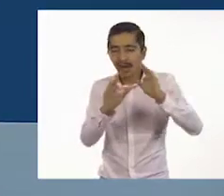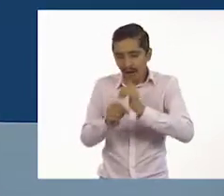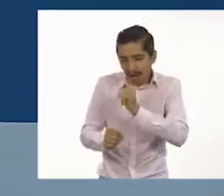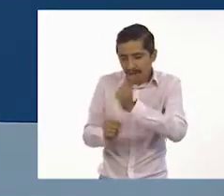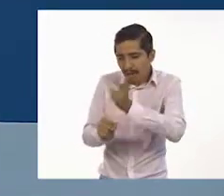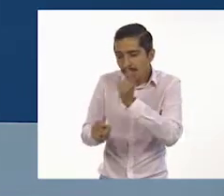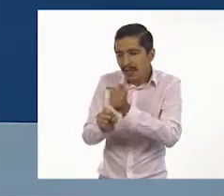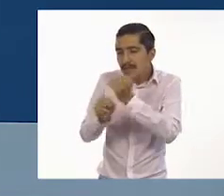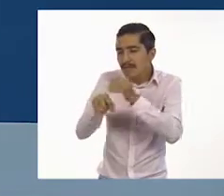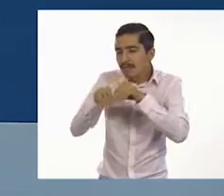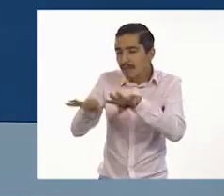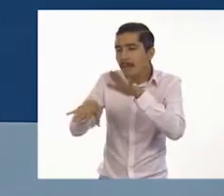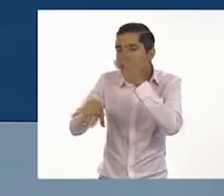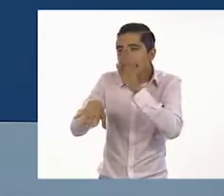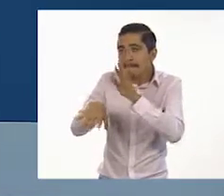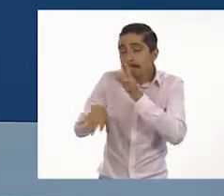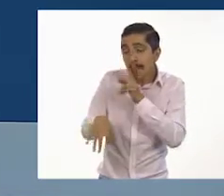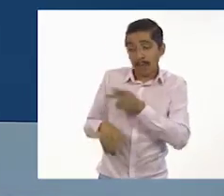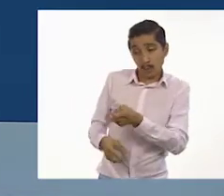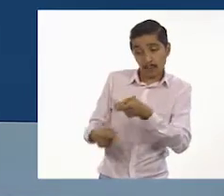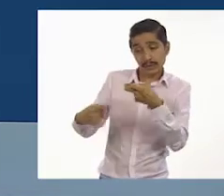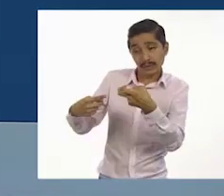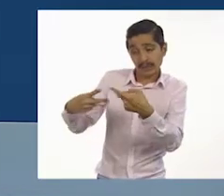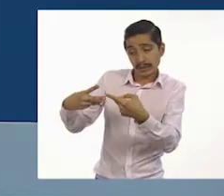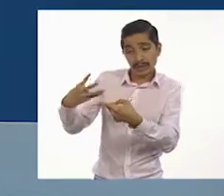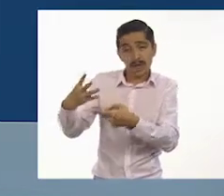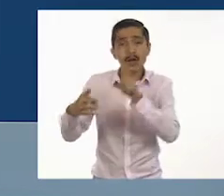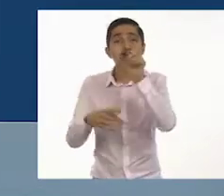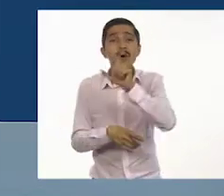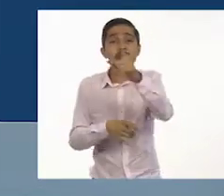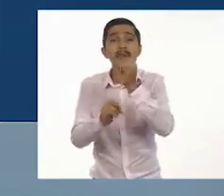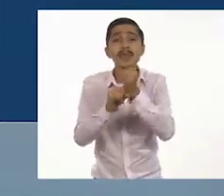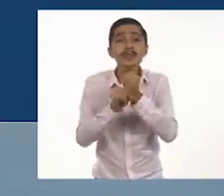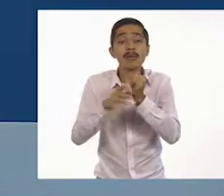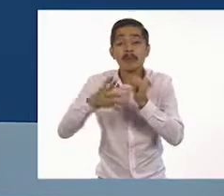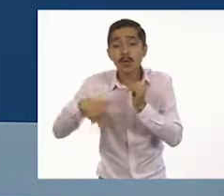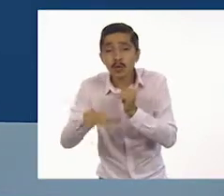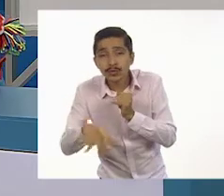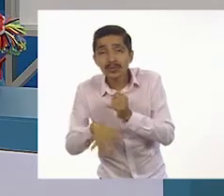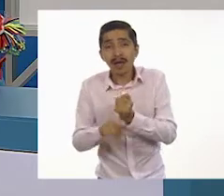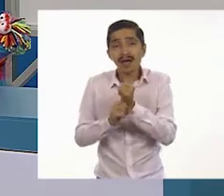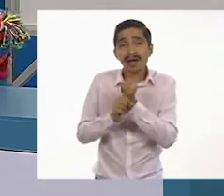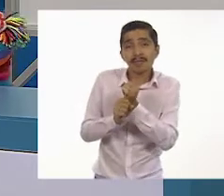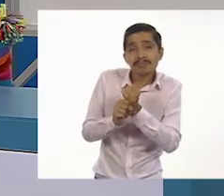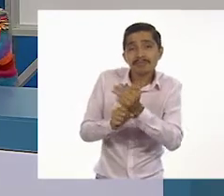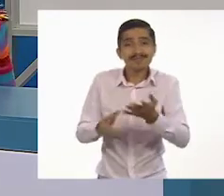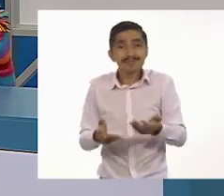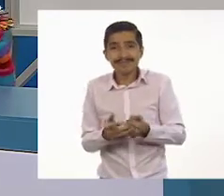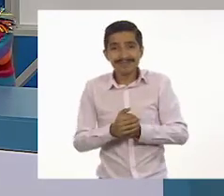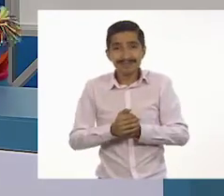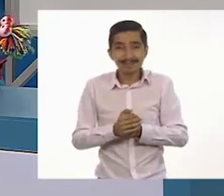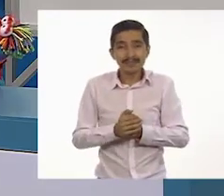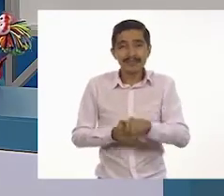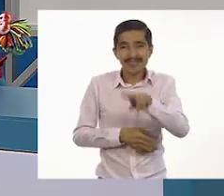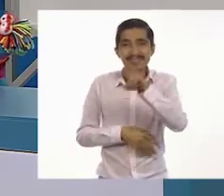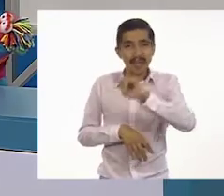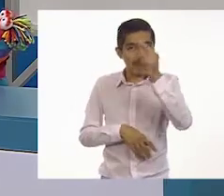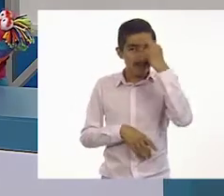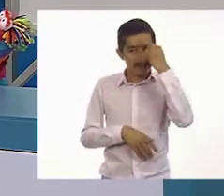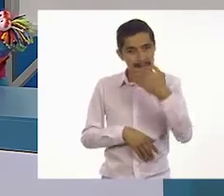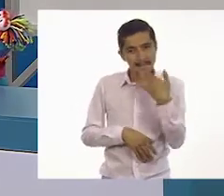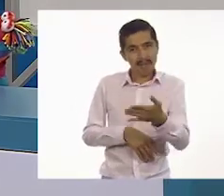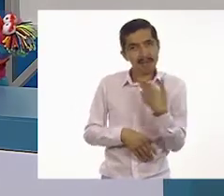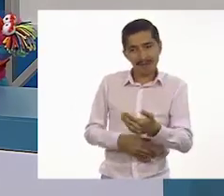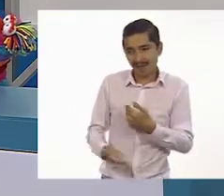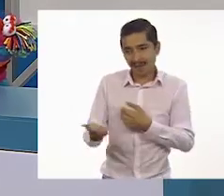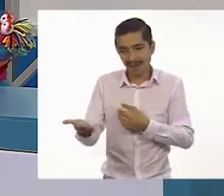información más adecuada cuando buscamos en sitios web. Así es, Ton, así es. Y qué bueno que lo recuerdas porque